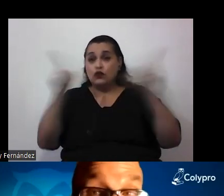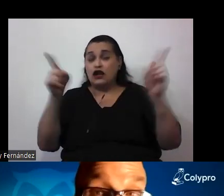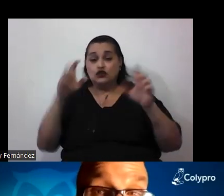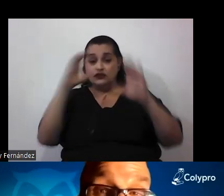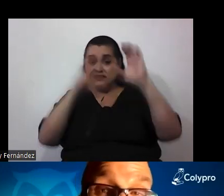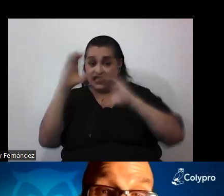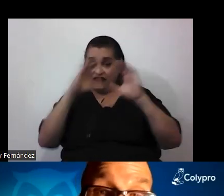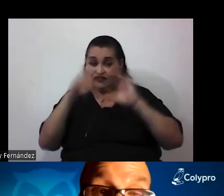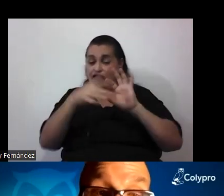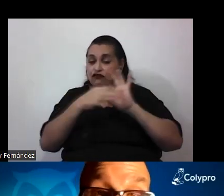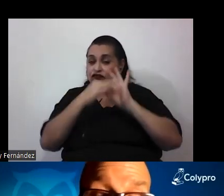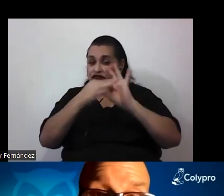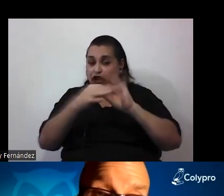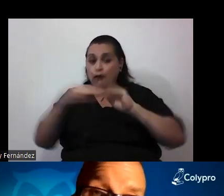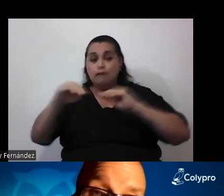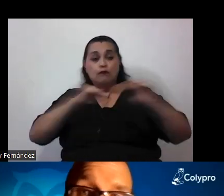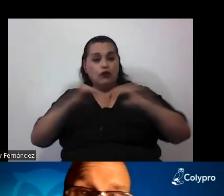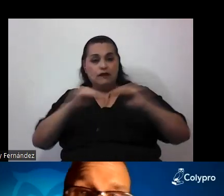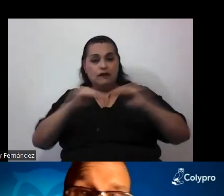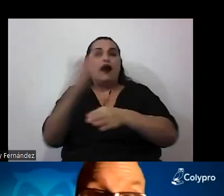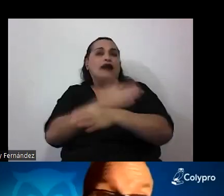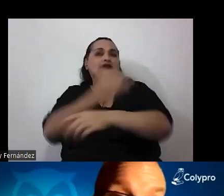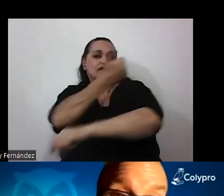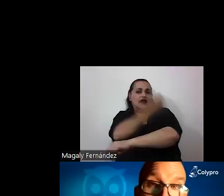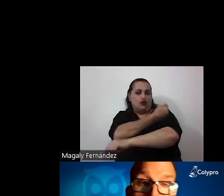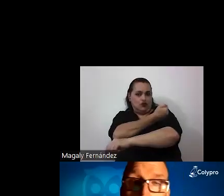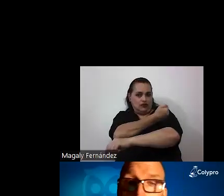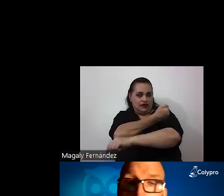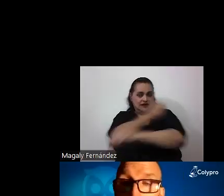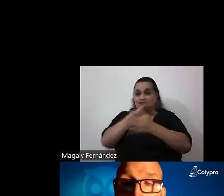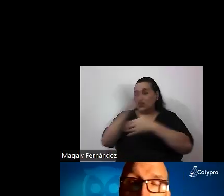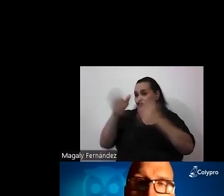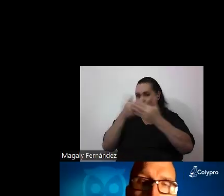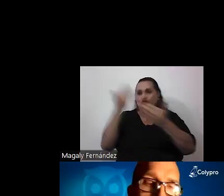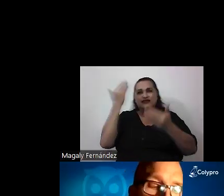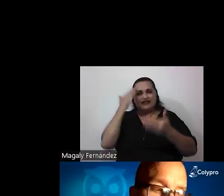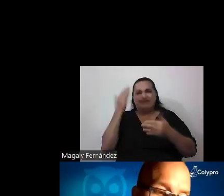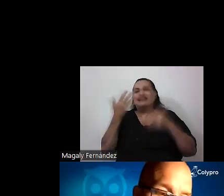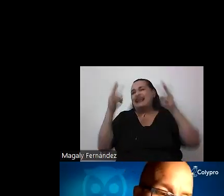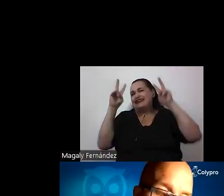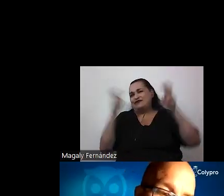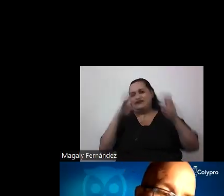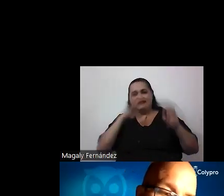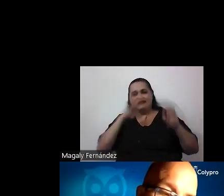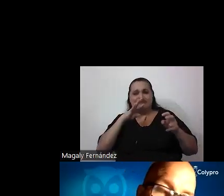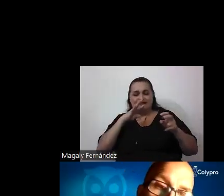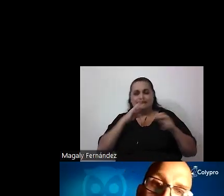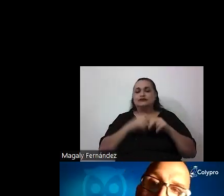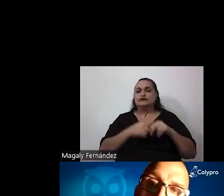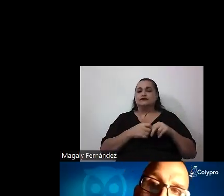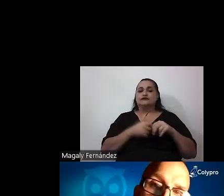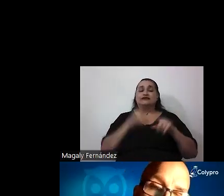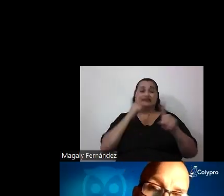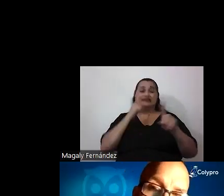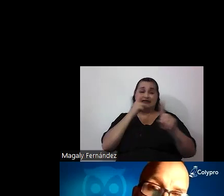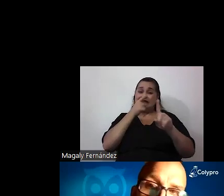se hace referencia al movimiento antivacunas. Supongo que todos y todas saben de qué estamos hablando y es un